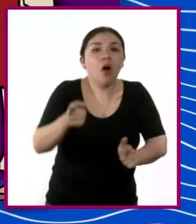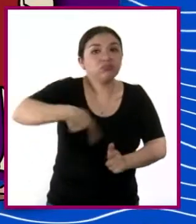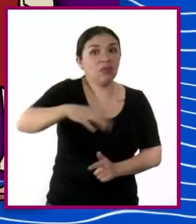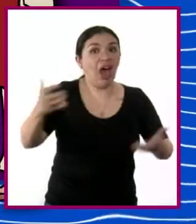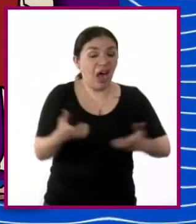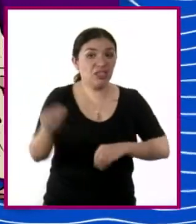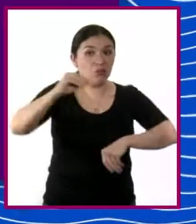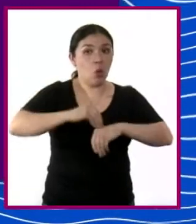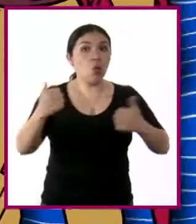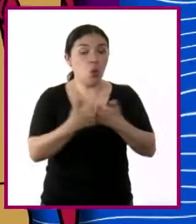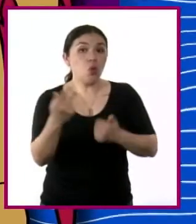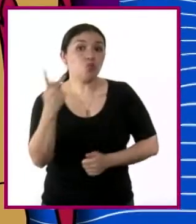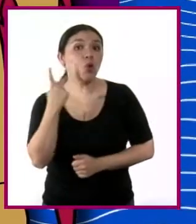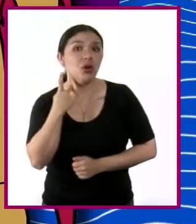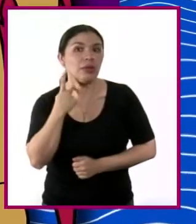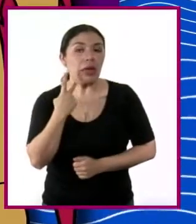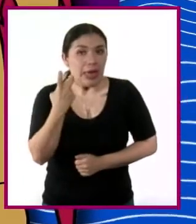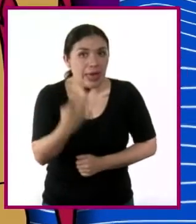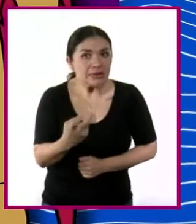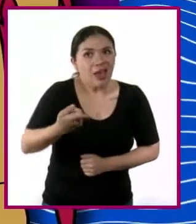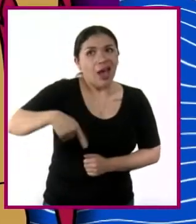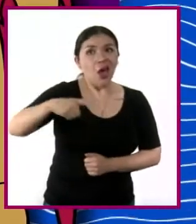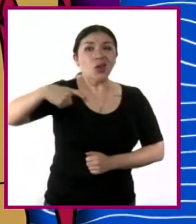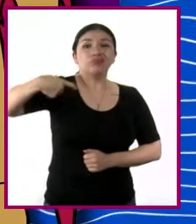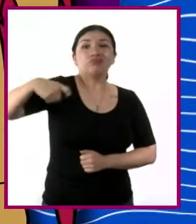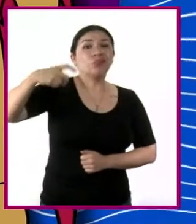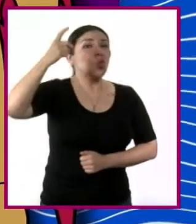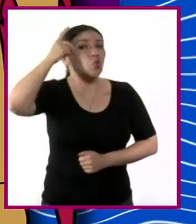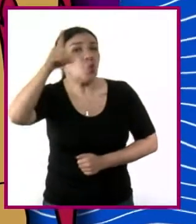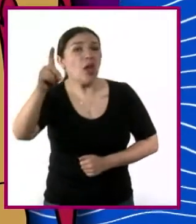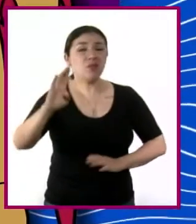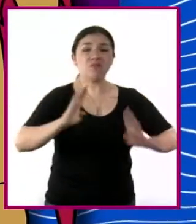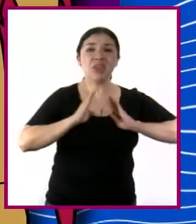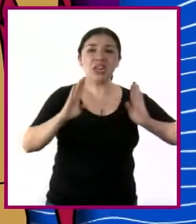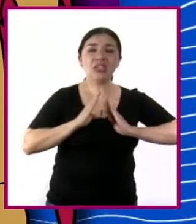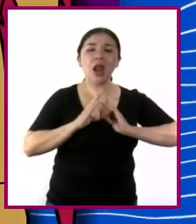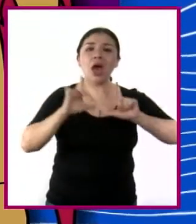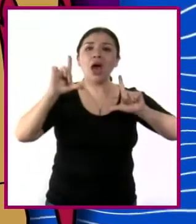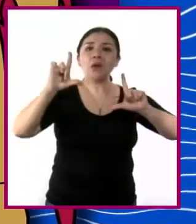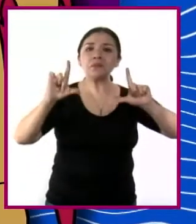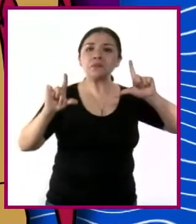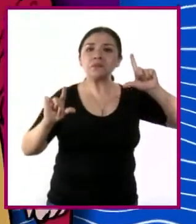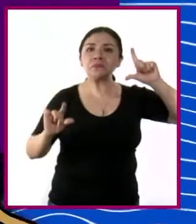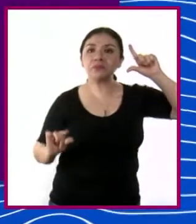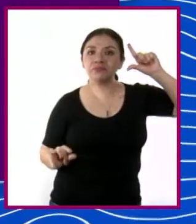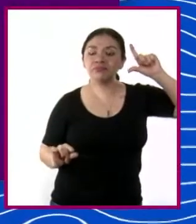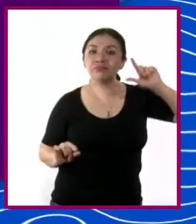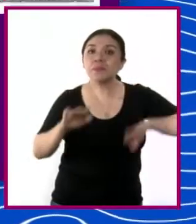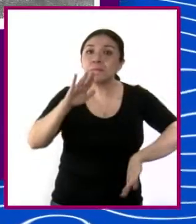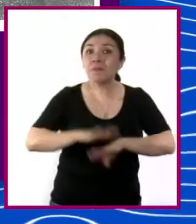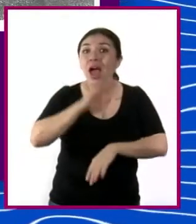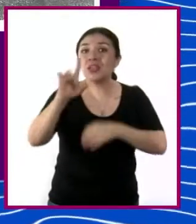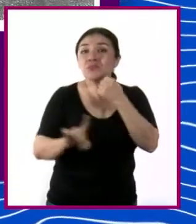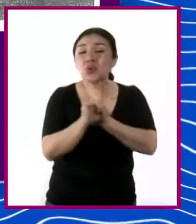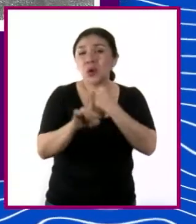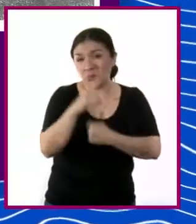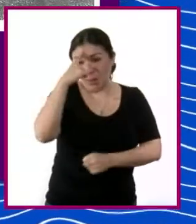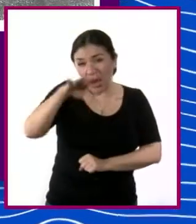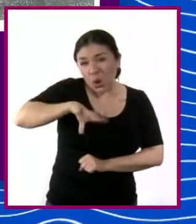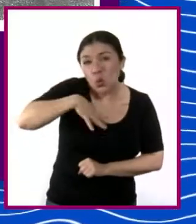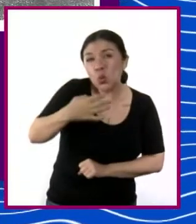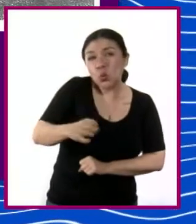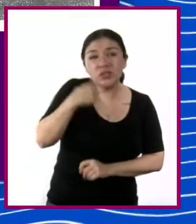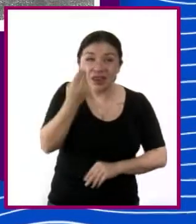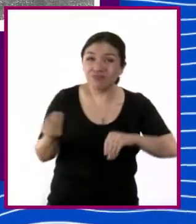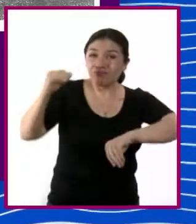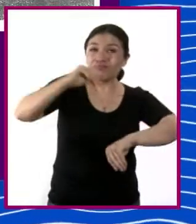políticos, el peso de los caciques y de los militares fue disminuyendo y el problema de la lucha por el poder